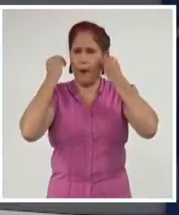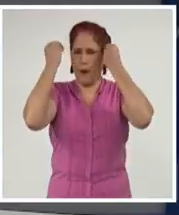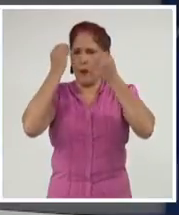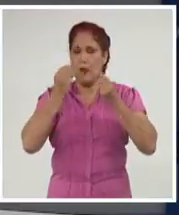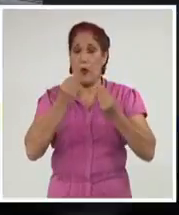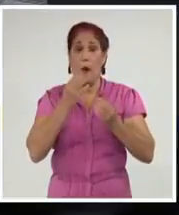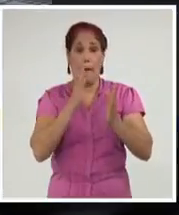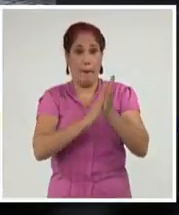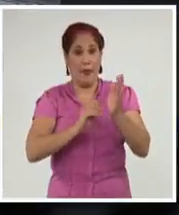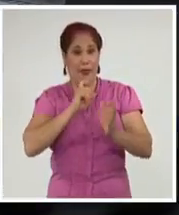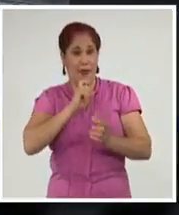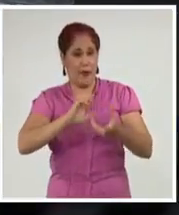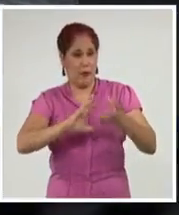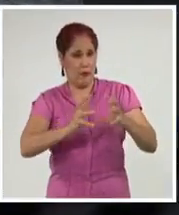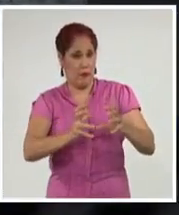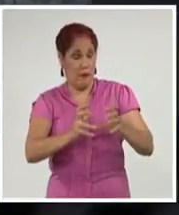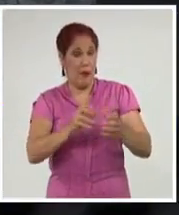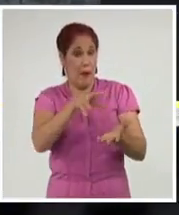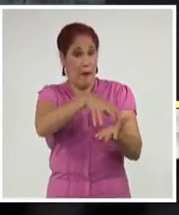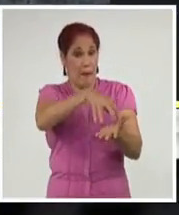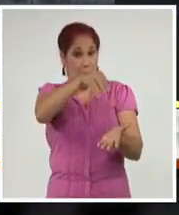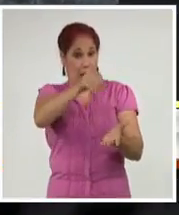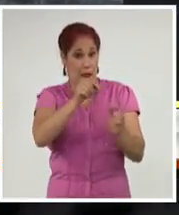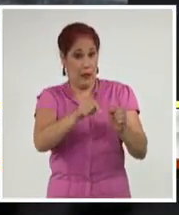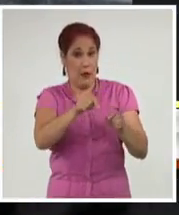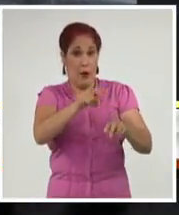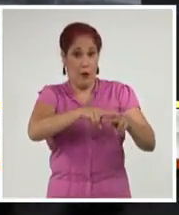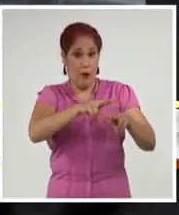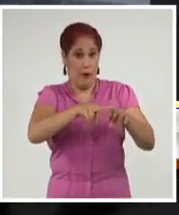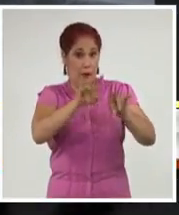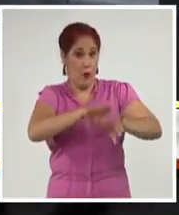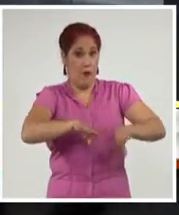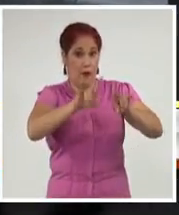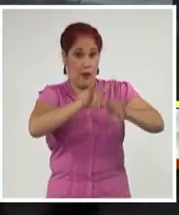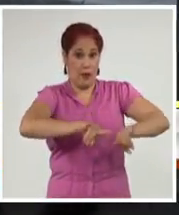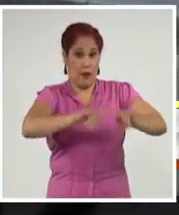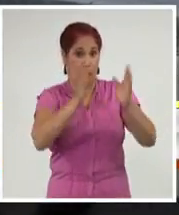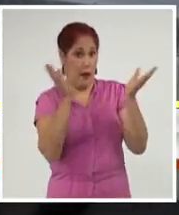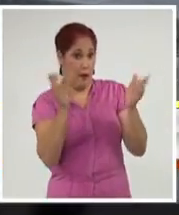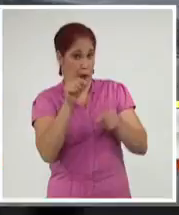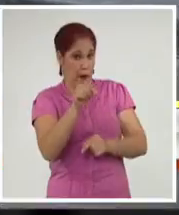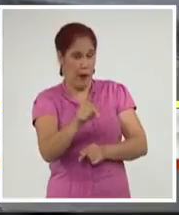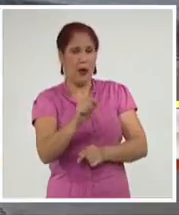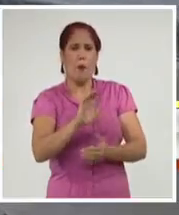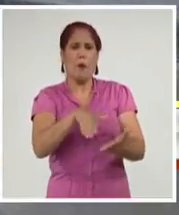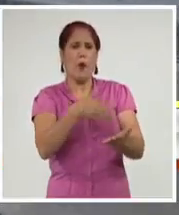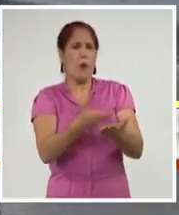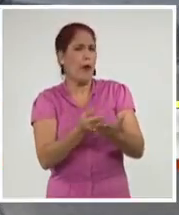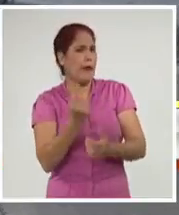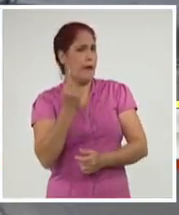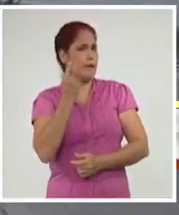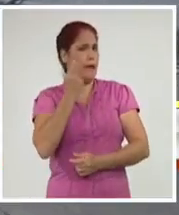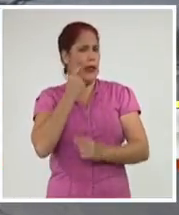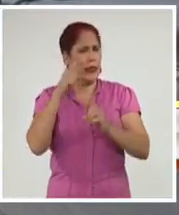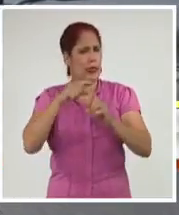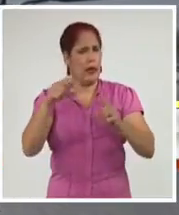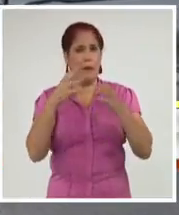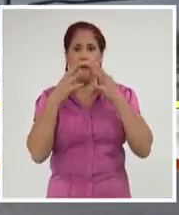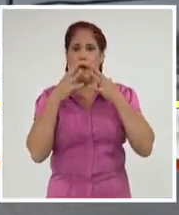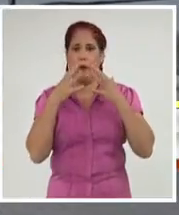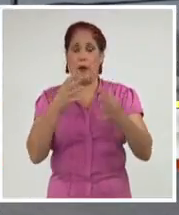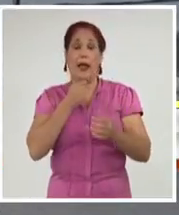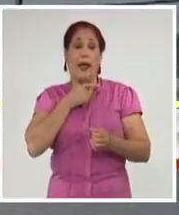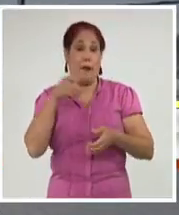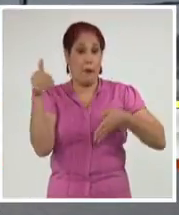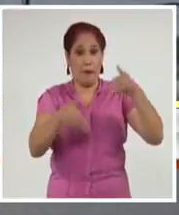pandemia. Hasta la Plaza Cadenas de la Universidad de La Habana llegó Díaz Canel, donde escuchó propuestas en temas tan importantes como la